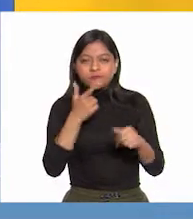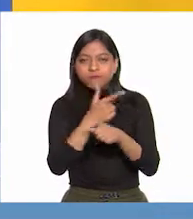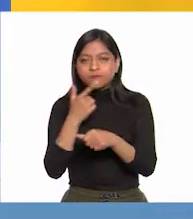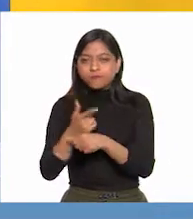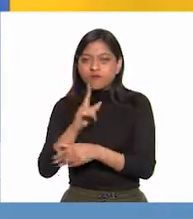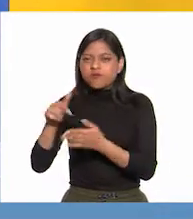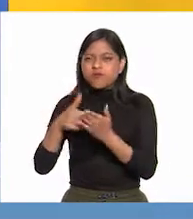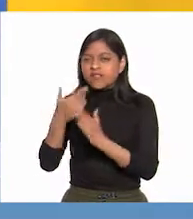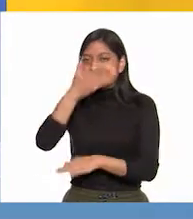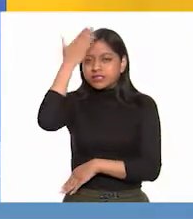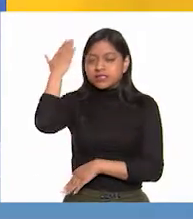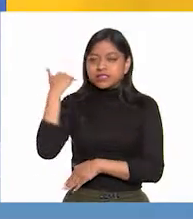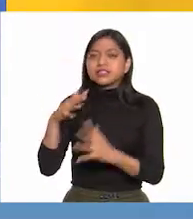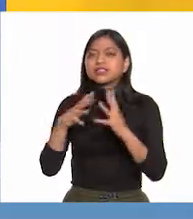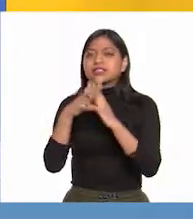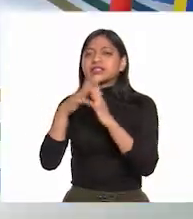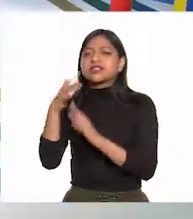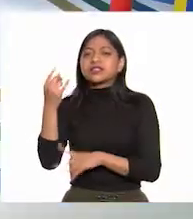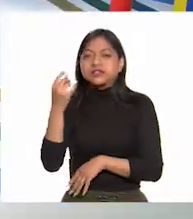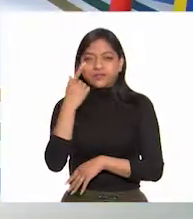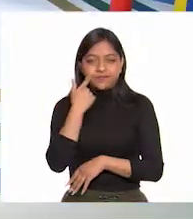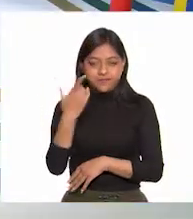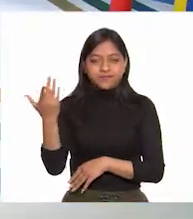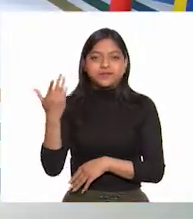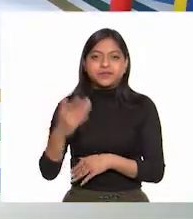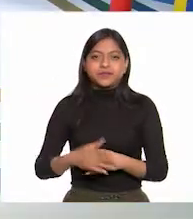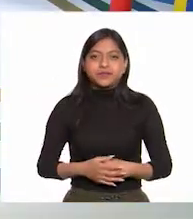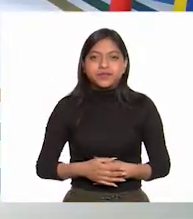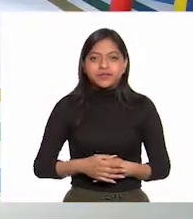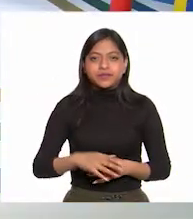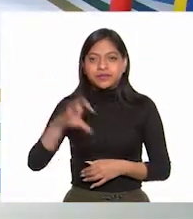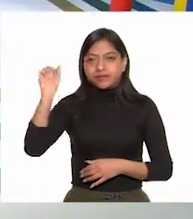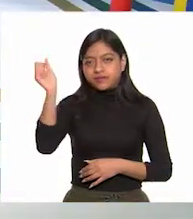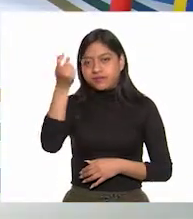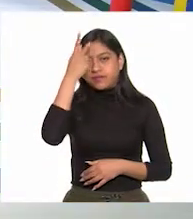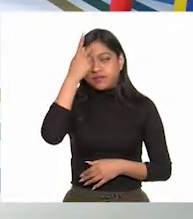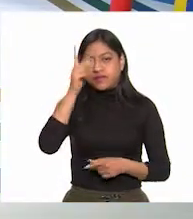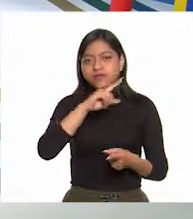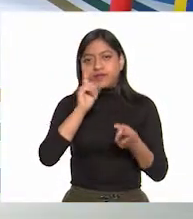Veme diciendo. San Luis Potosí,